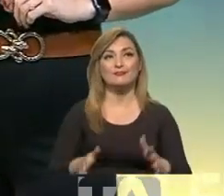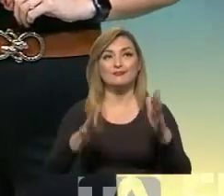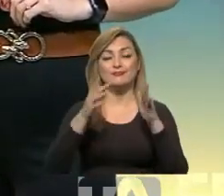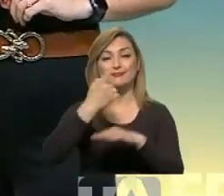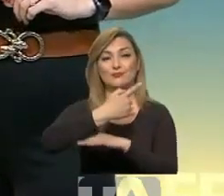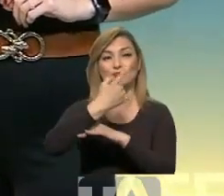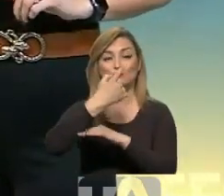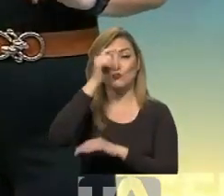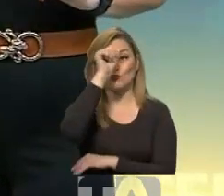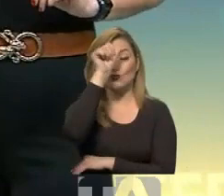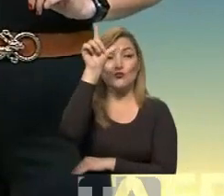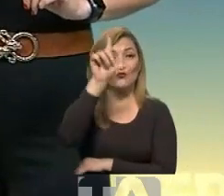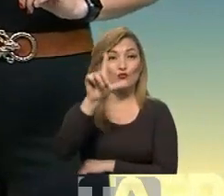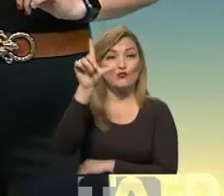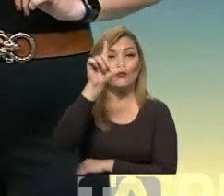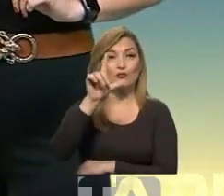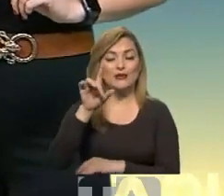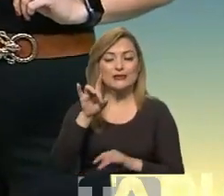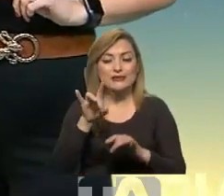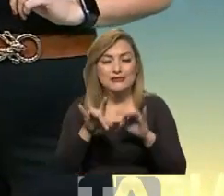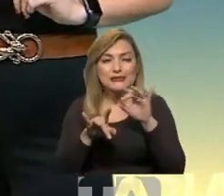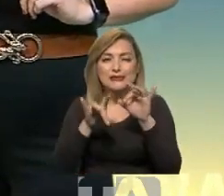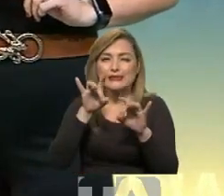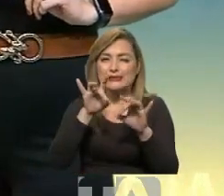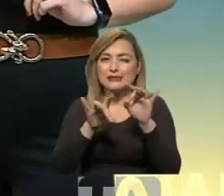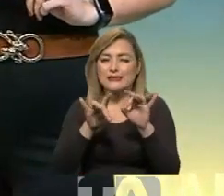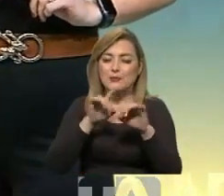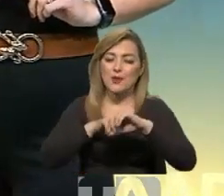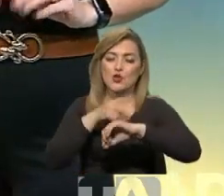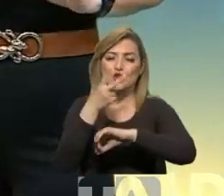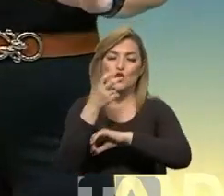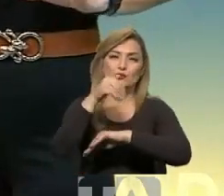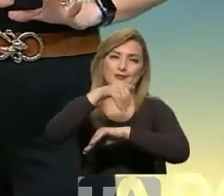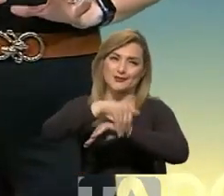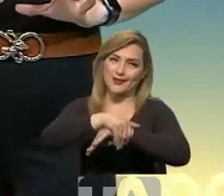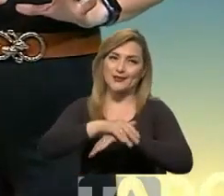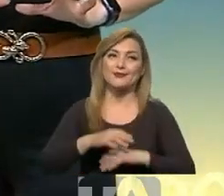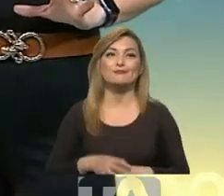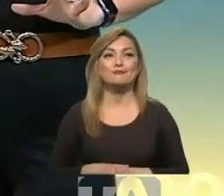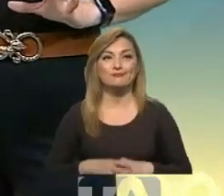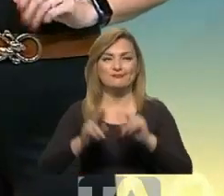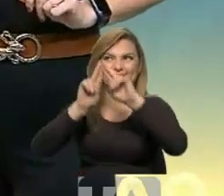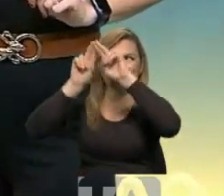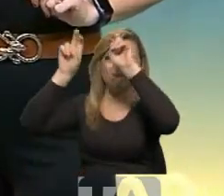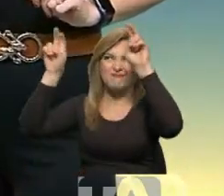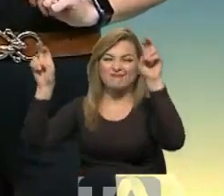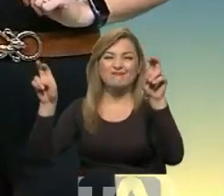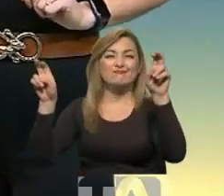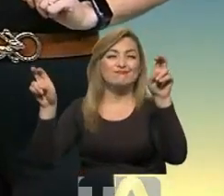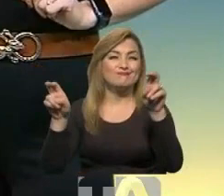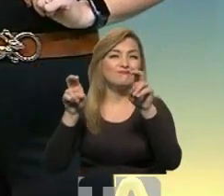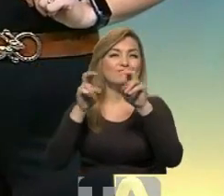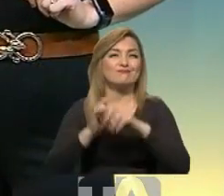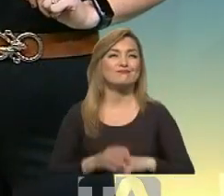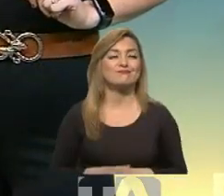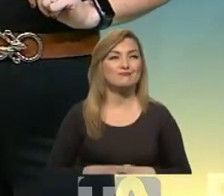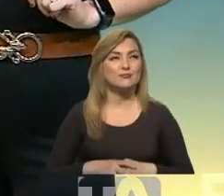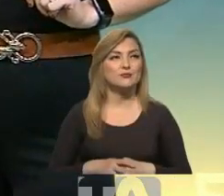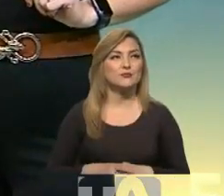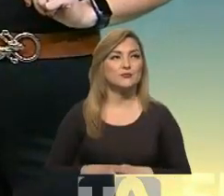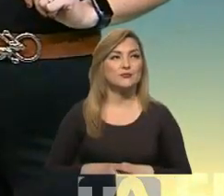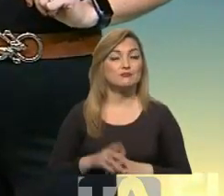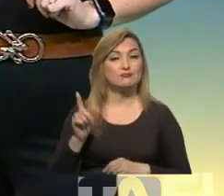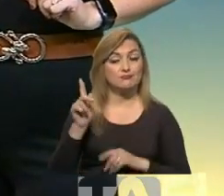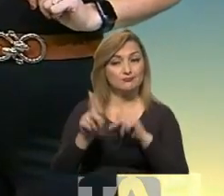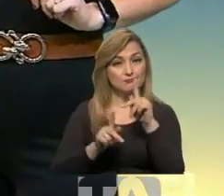para los días domingo y lunes sí se esperan ligeras lluvias entre el mediodía y la tarde, por lo que estará nublado en este punto. Y sin dejar de lado a